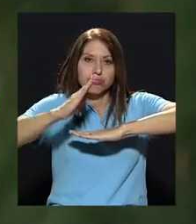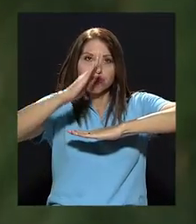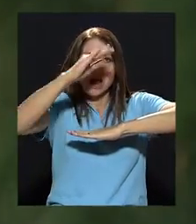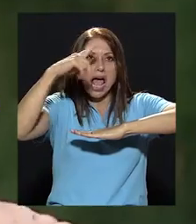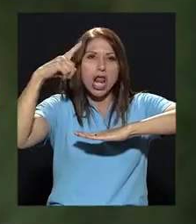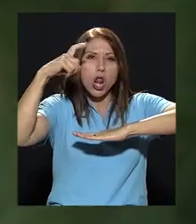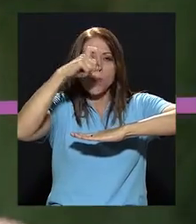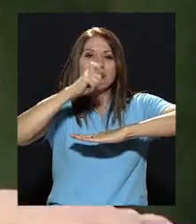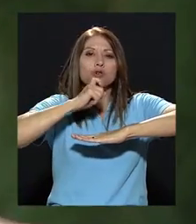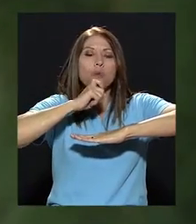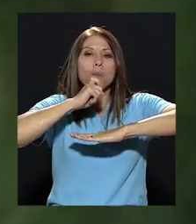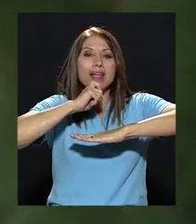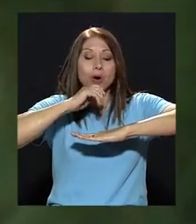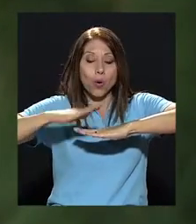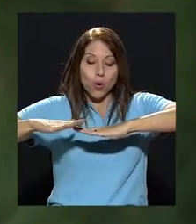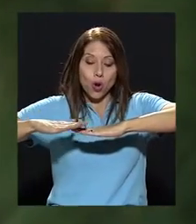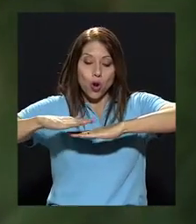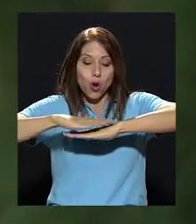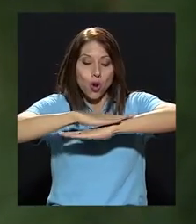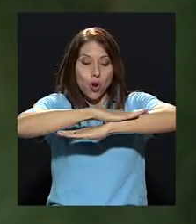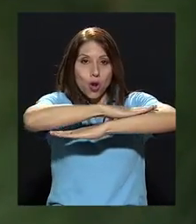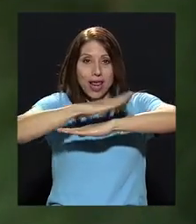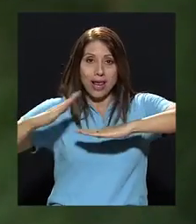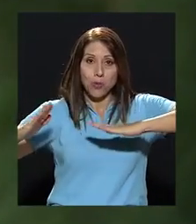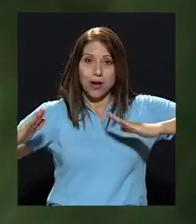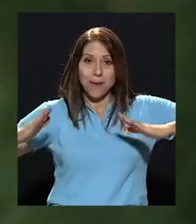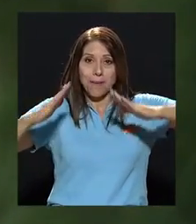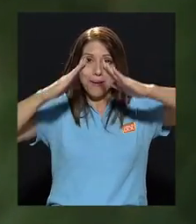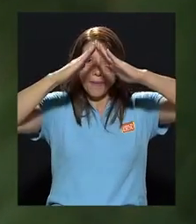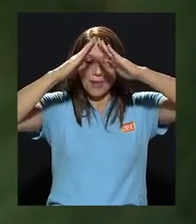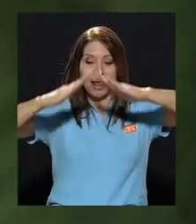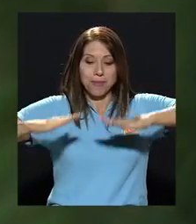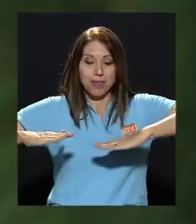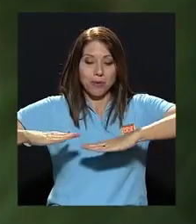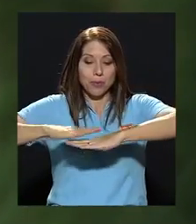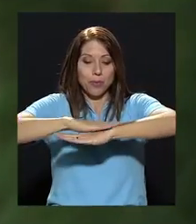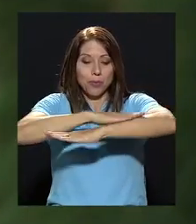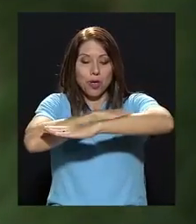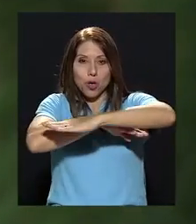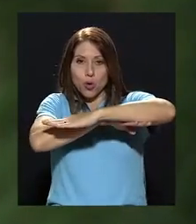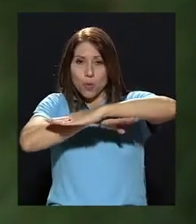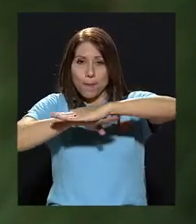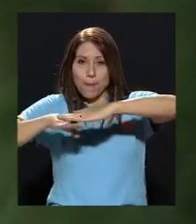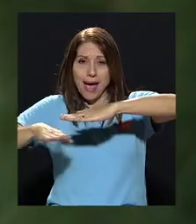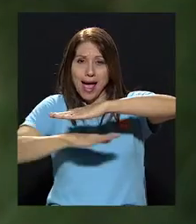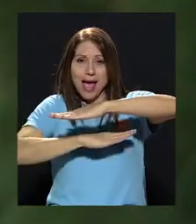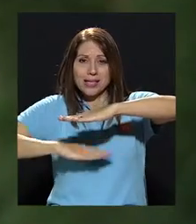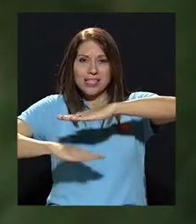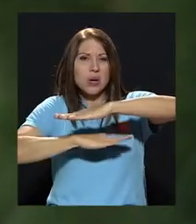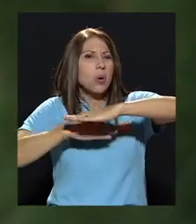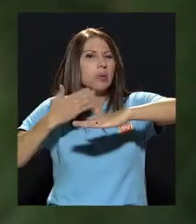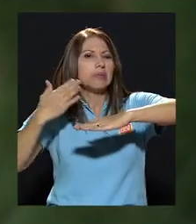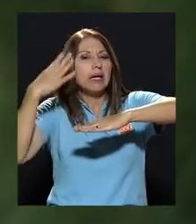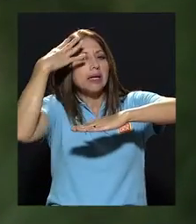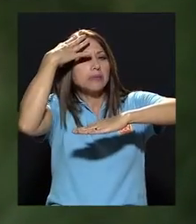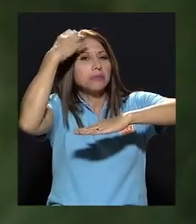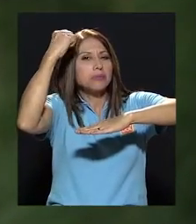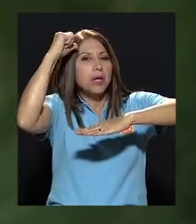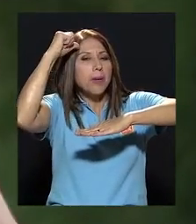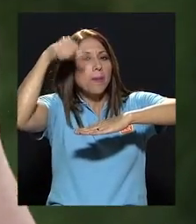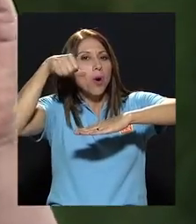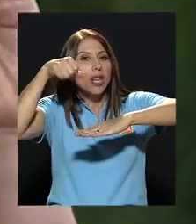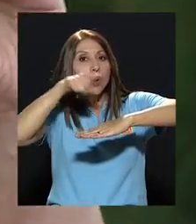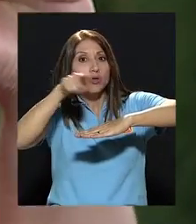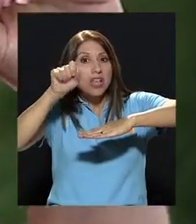básico en la primera base de nuestra pirámide tenemos la memoria, usted puede captar un montón de información ahí, como